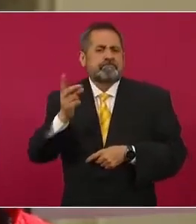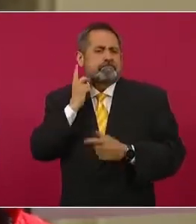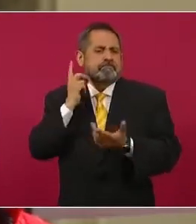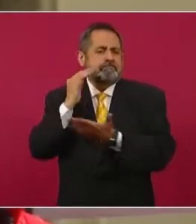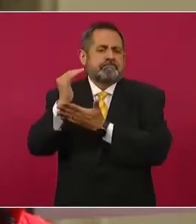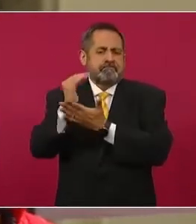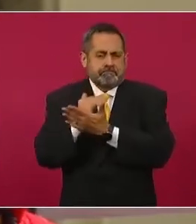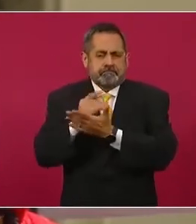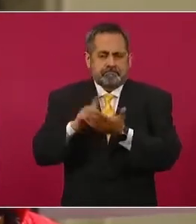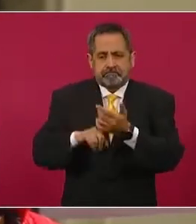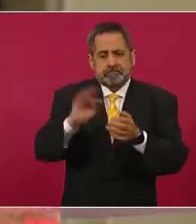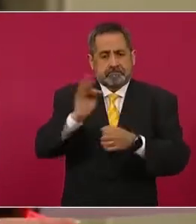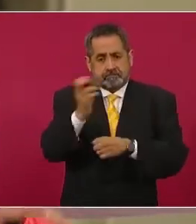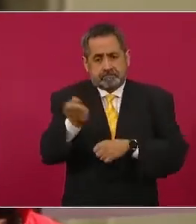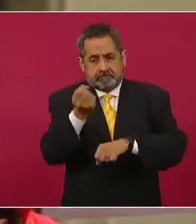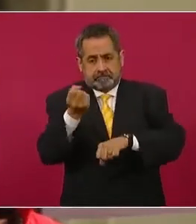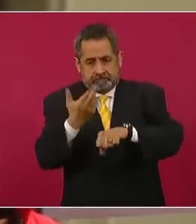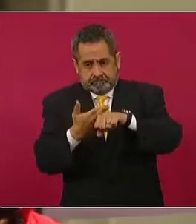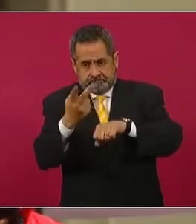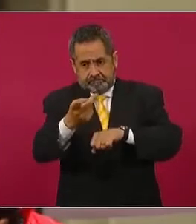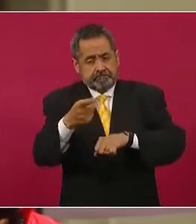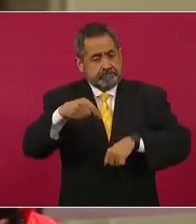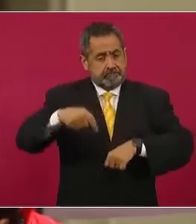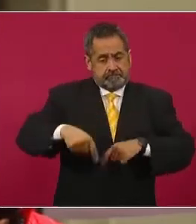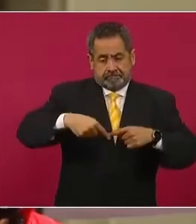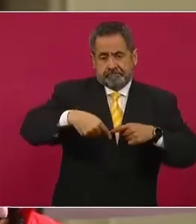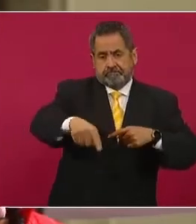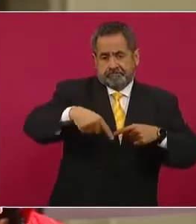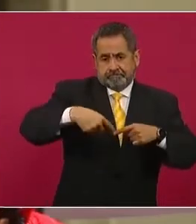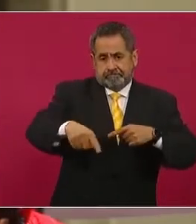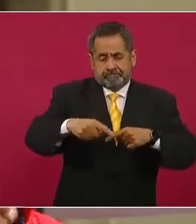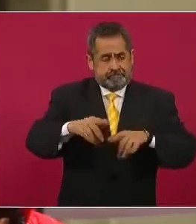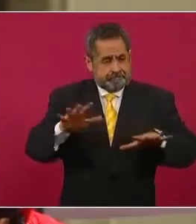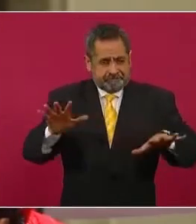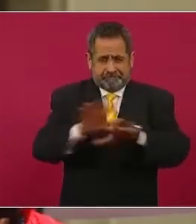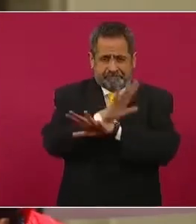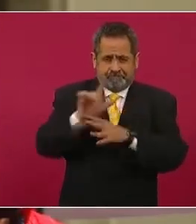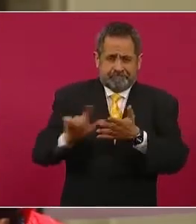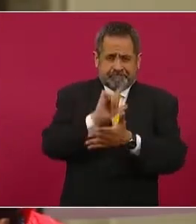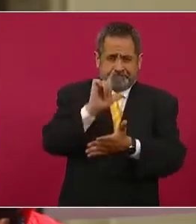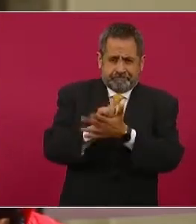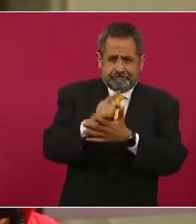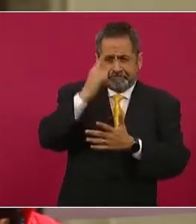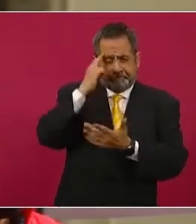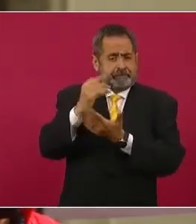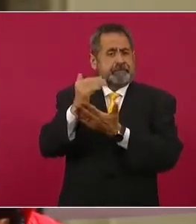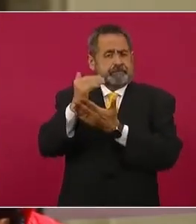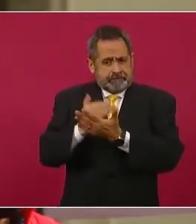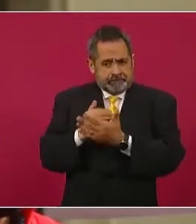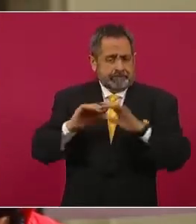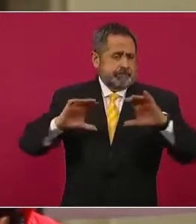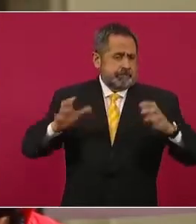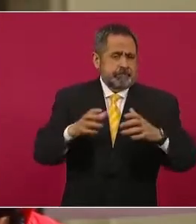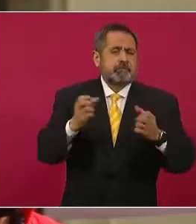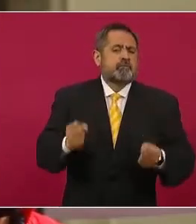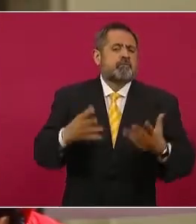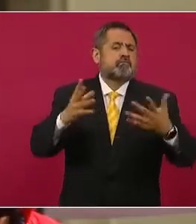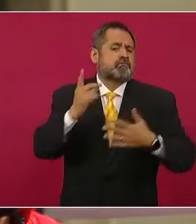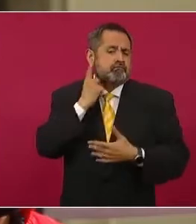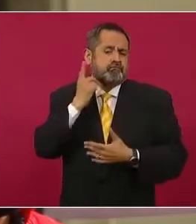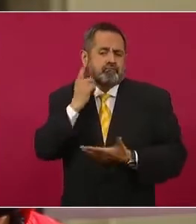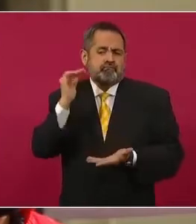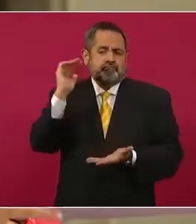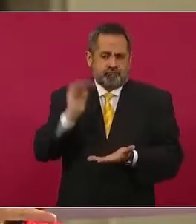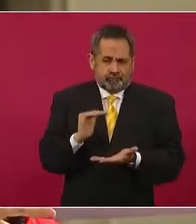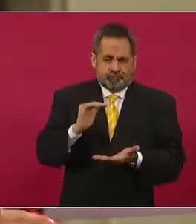tendría previsto, secretario, que se lleve a cabo una reforma en lo que queda del sexenio para aminorar la cantidad de diputados